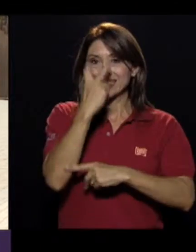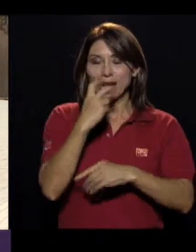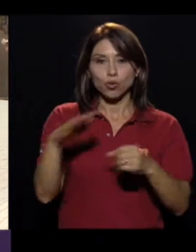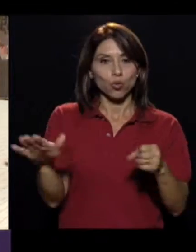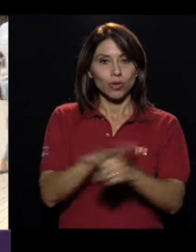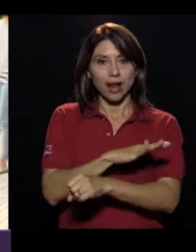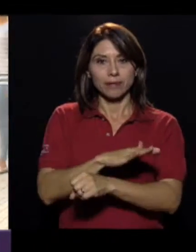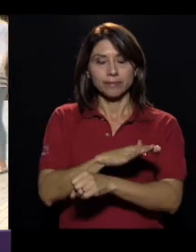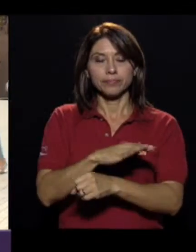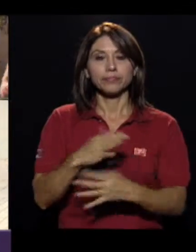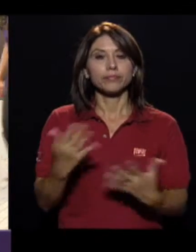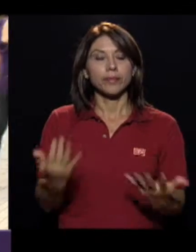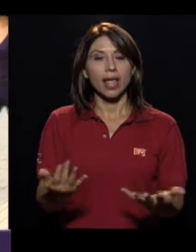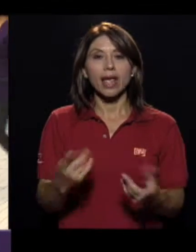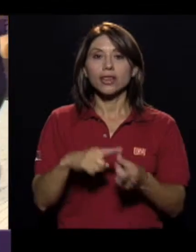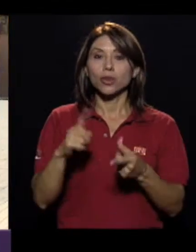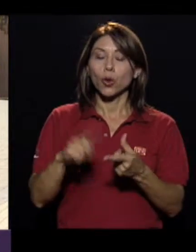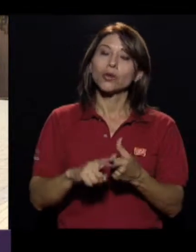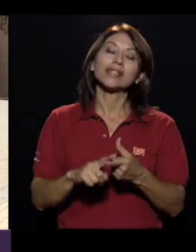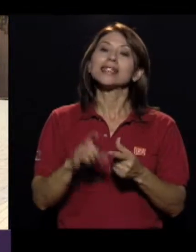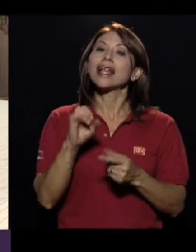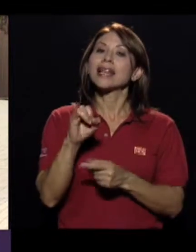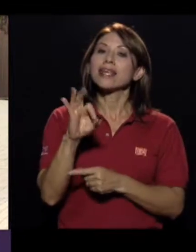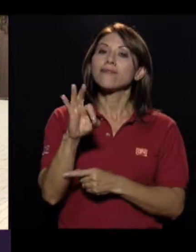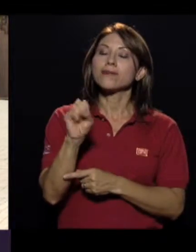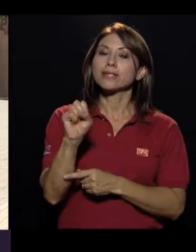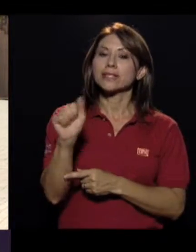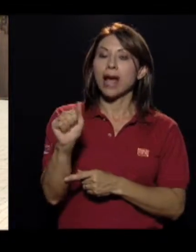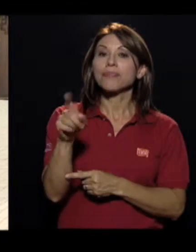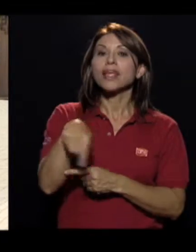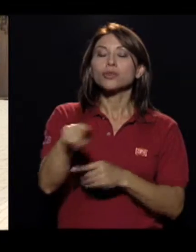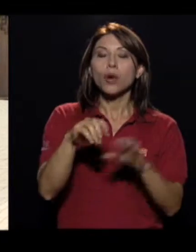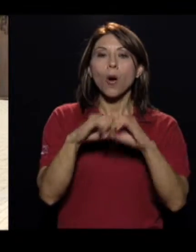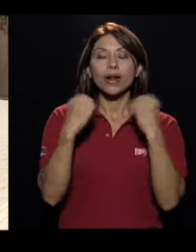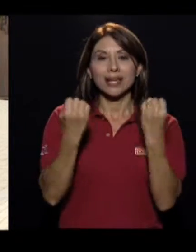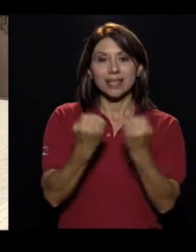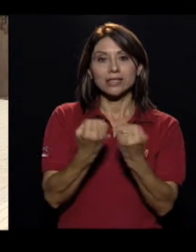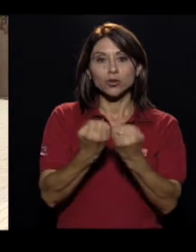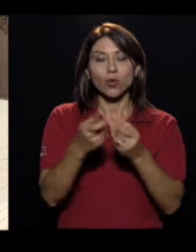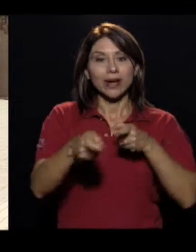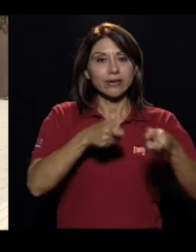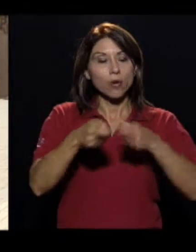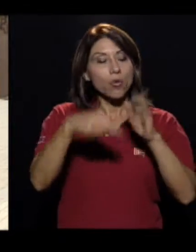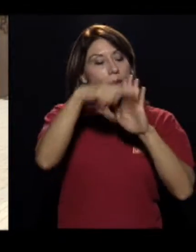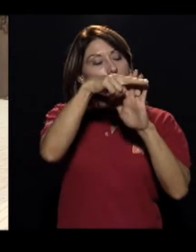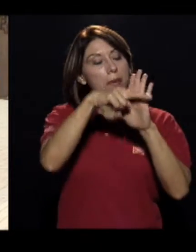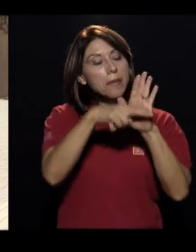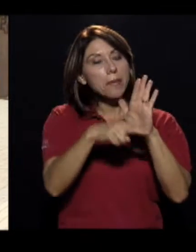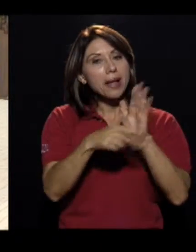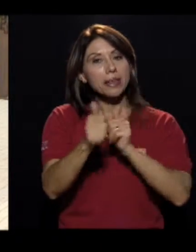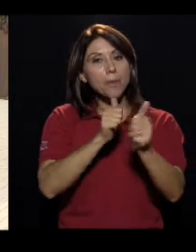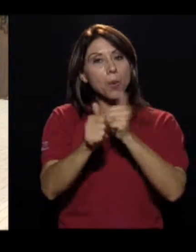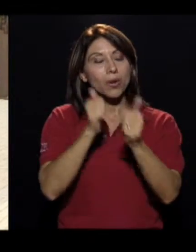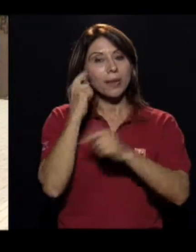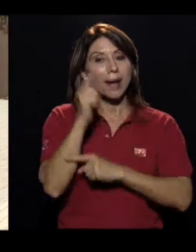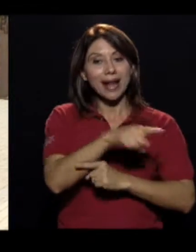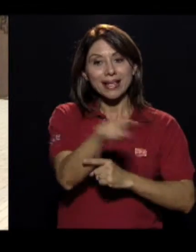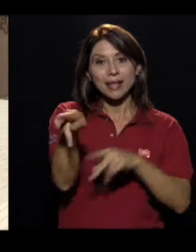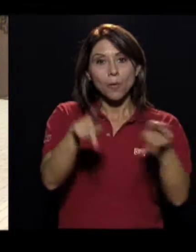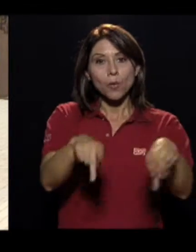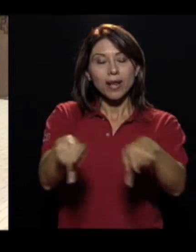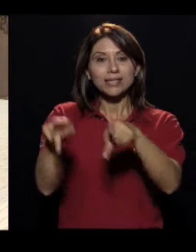total. Entonces, IPSA, que es la organización que regula el deporte para esta población,